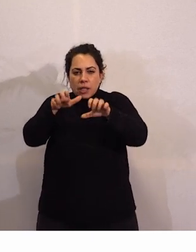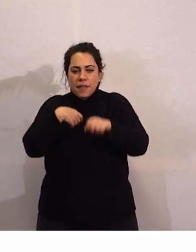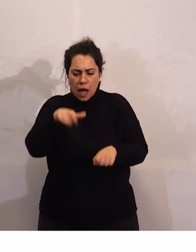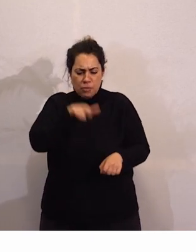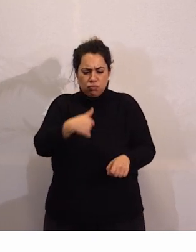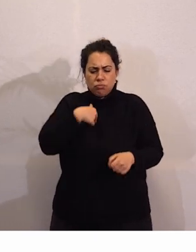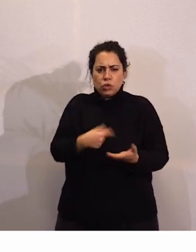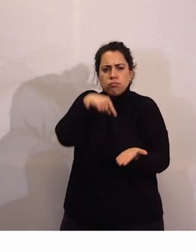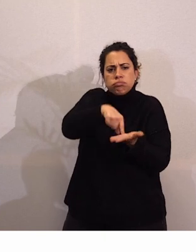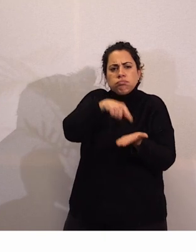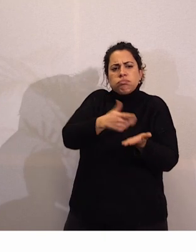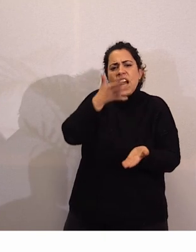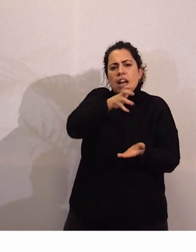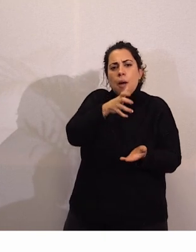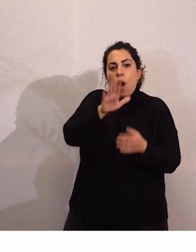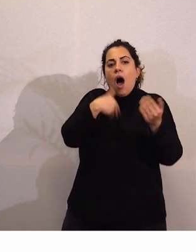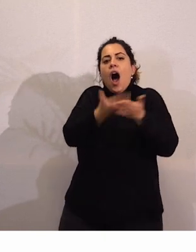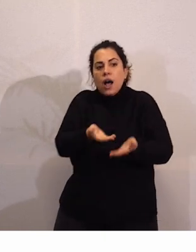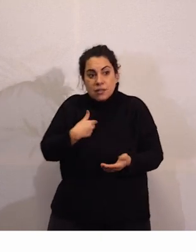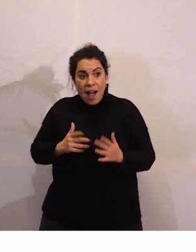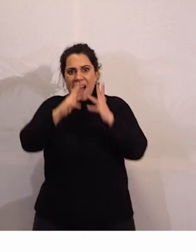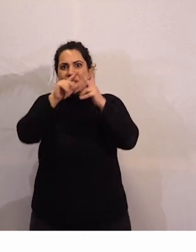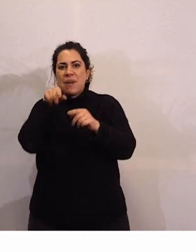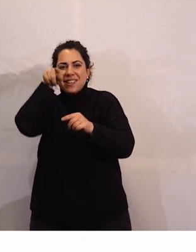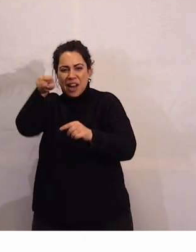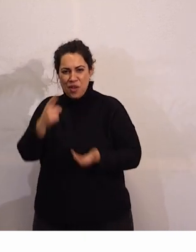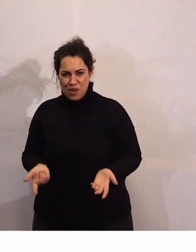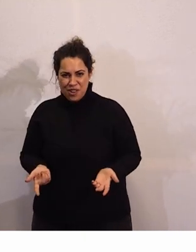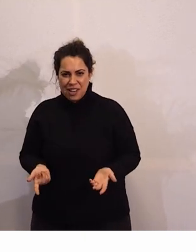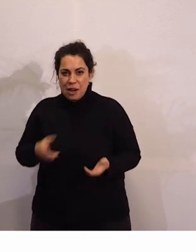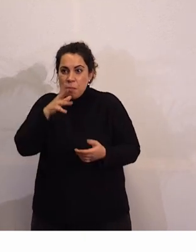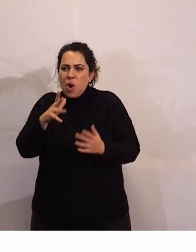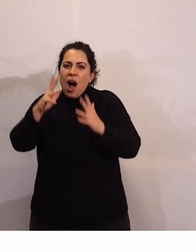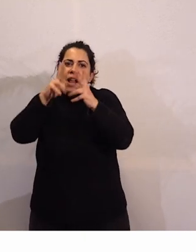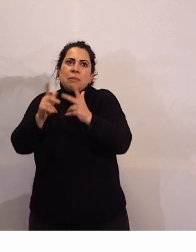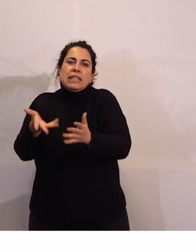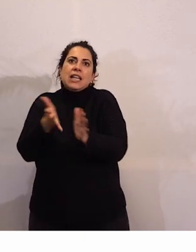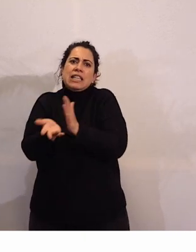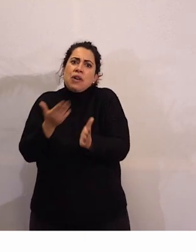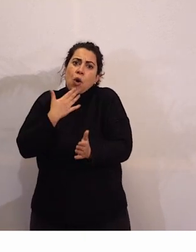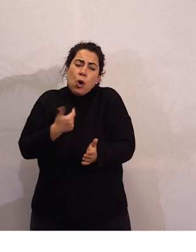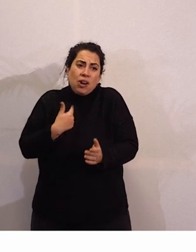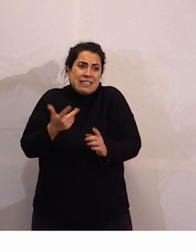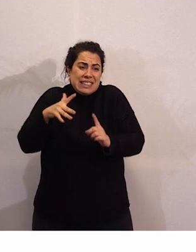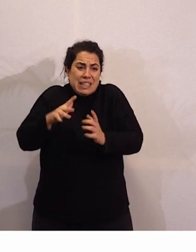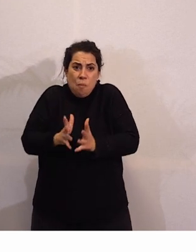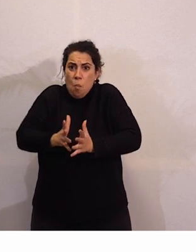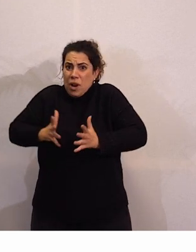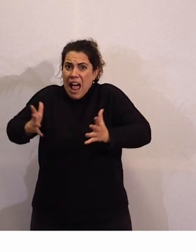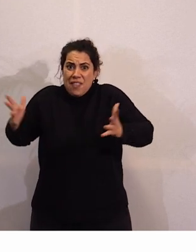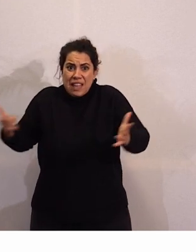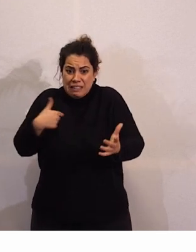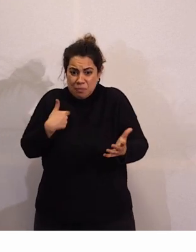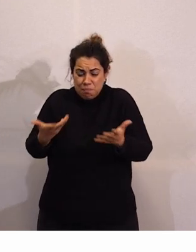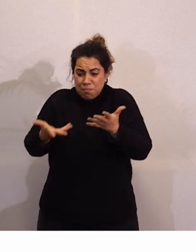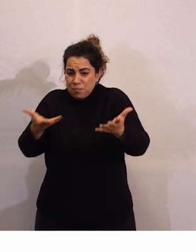pues llevarlo a la administración porque la administración es como un gran elefante que es muy difícil de